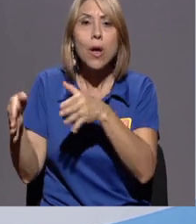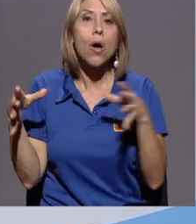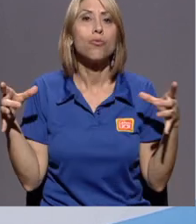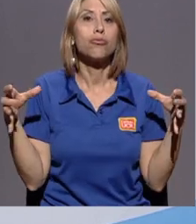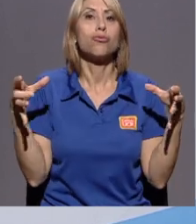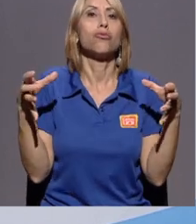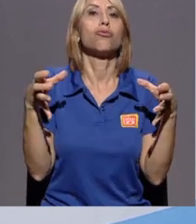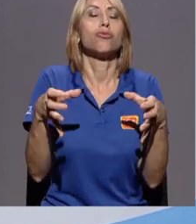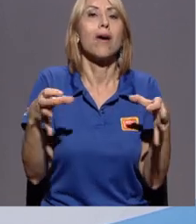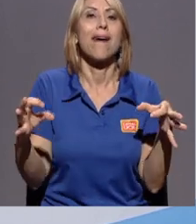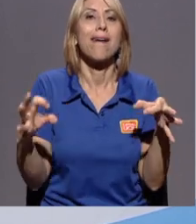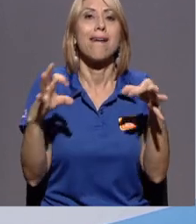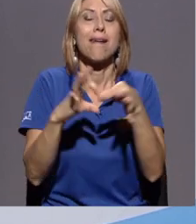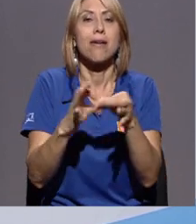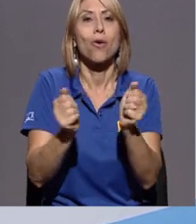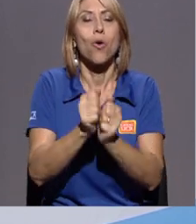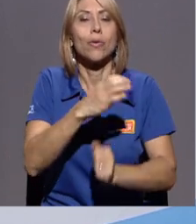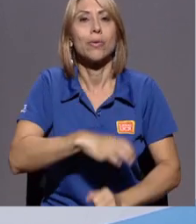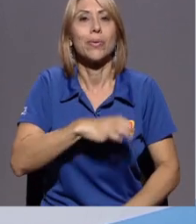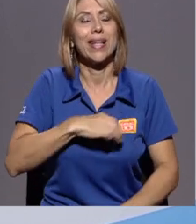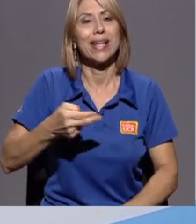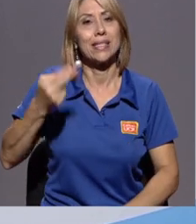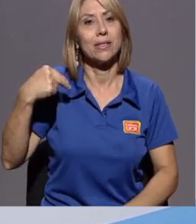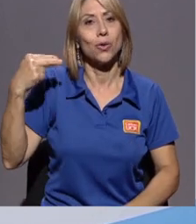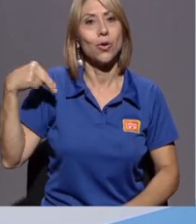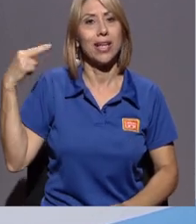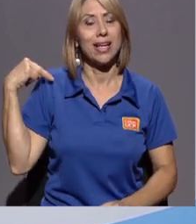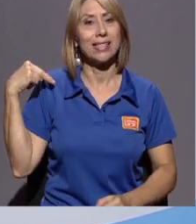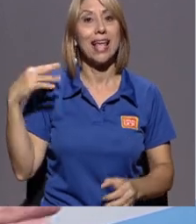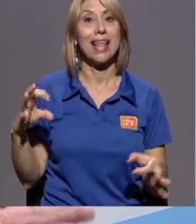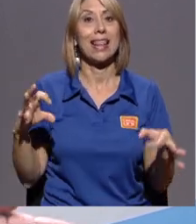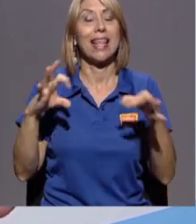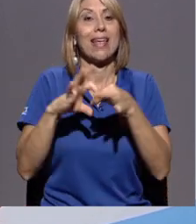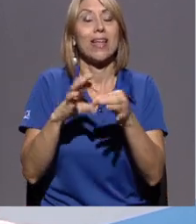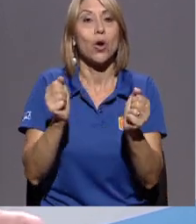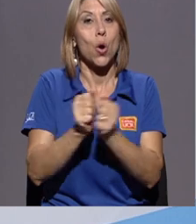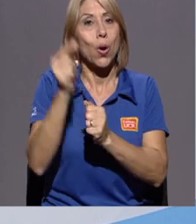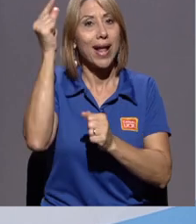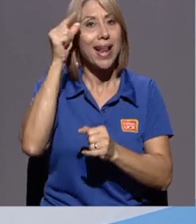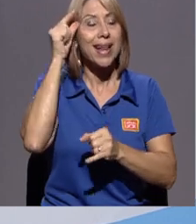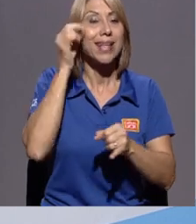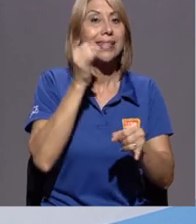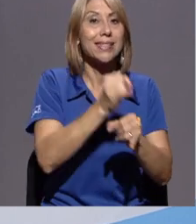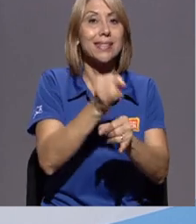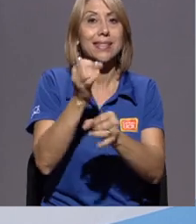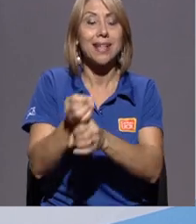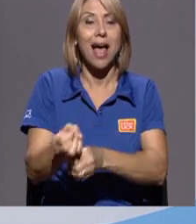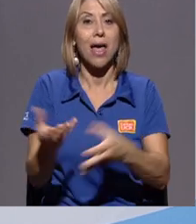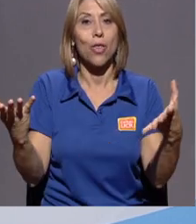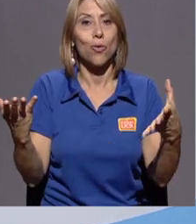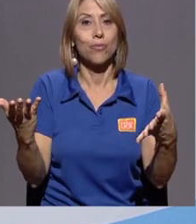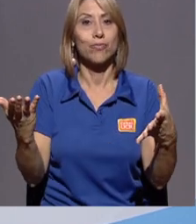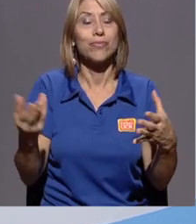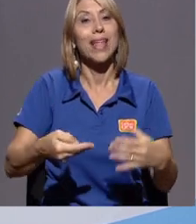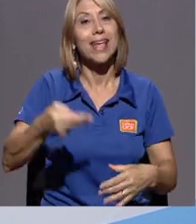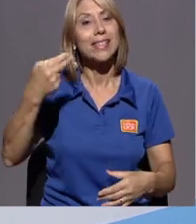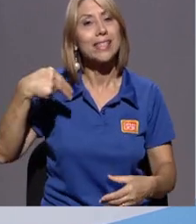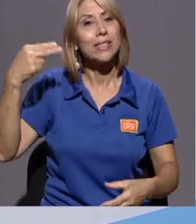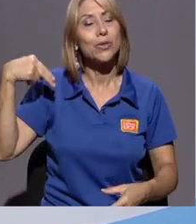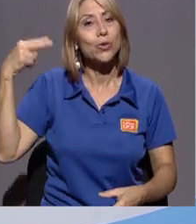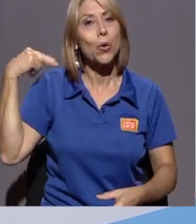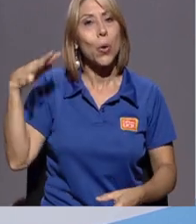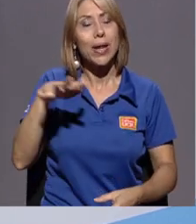históricos, que me parece que tiene que ver con el Estado, digamos, es historia del Estado